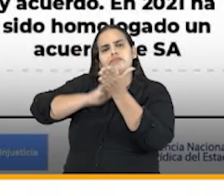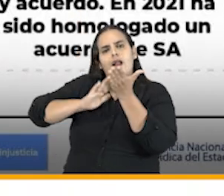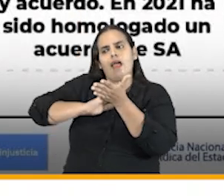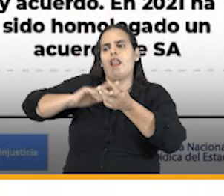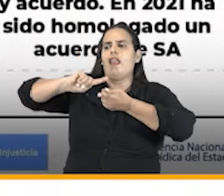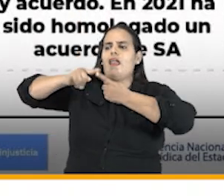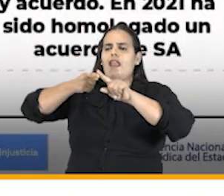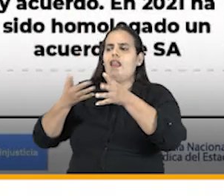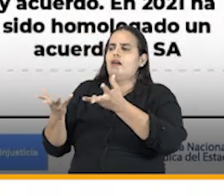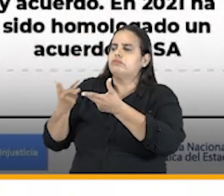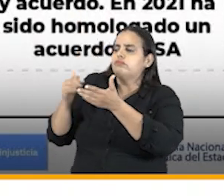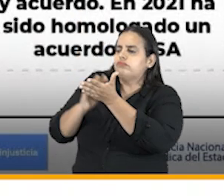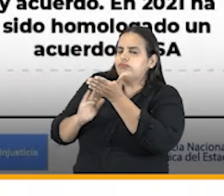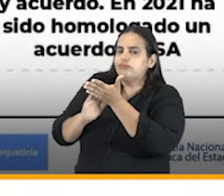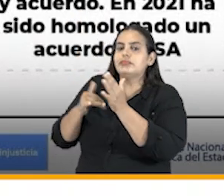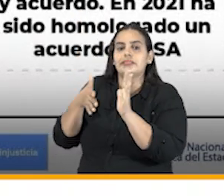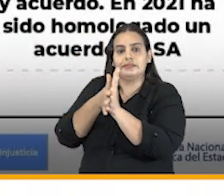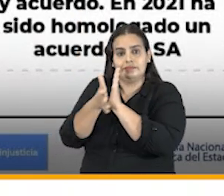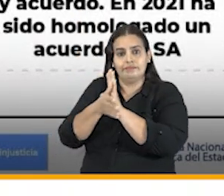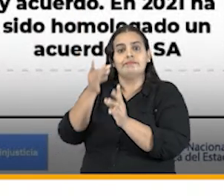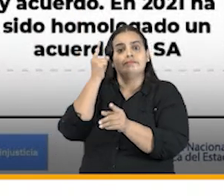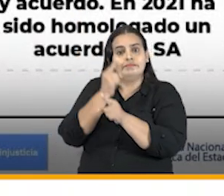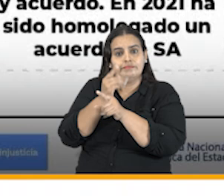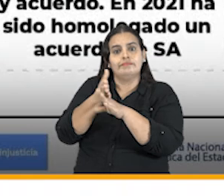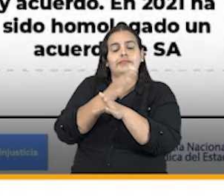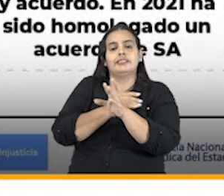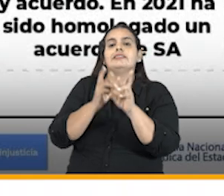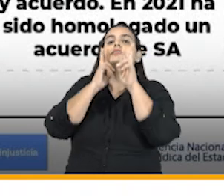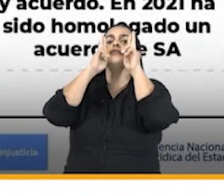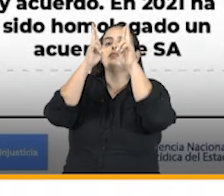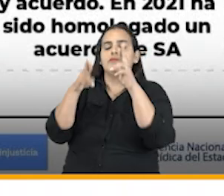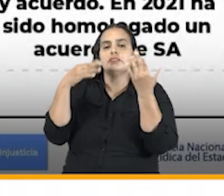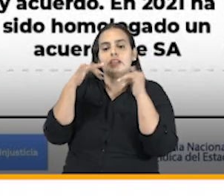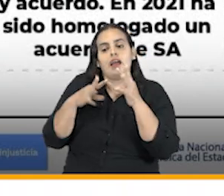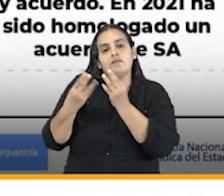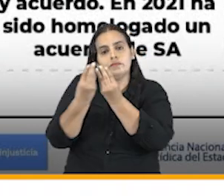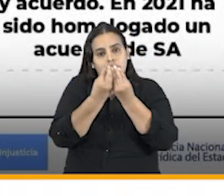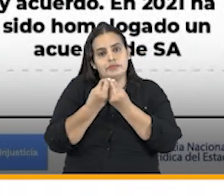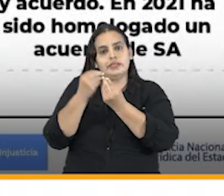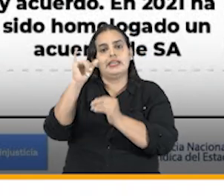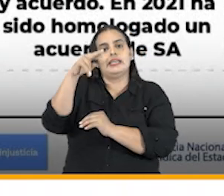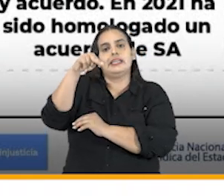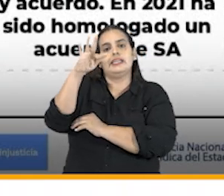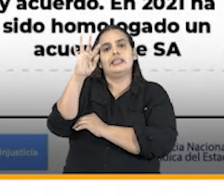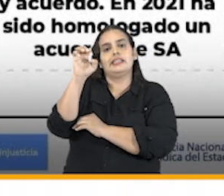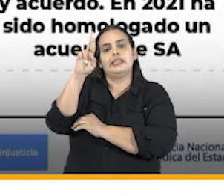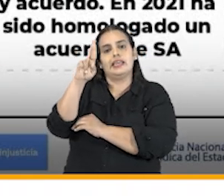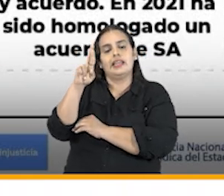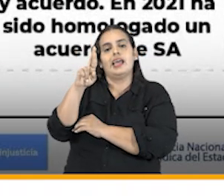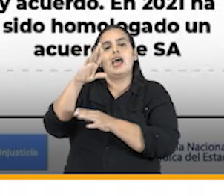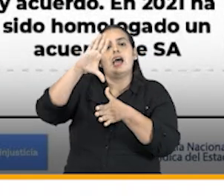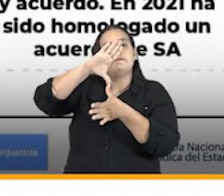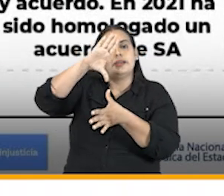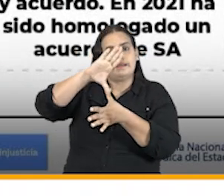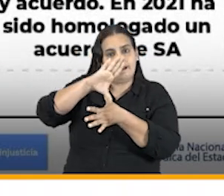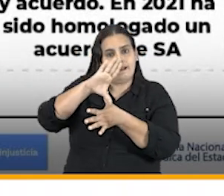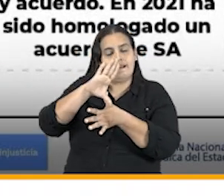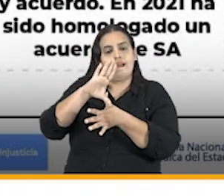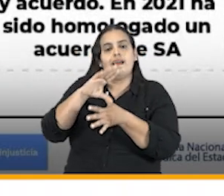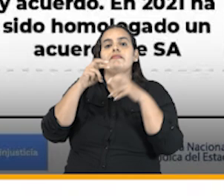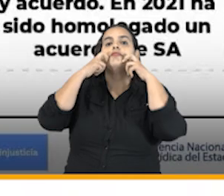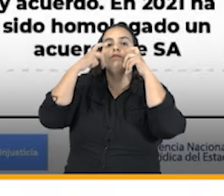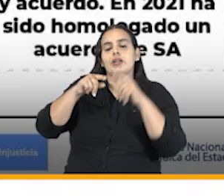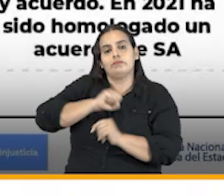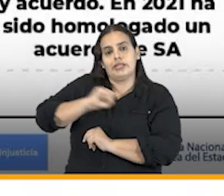amistosas y esto se ve y fue debidamente reconocido por la comisión interamericana de derechos humanos que de los 20